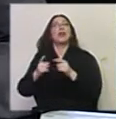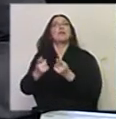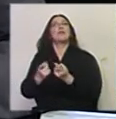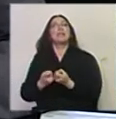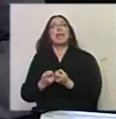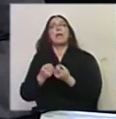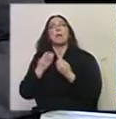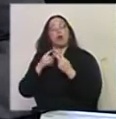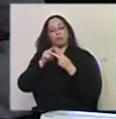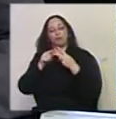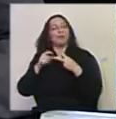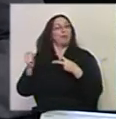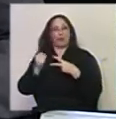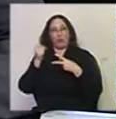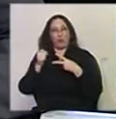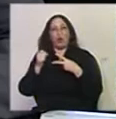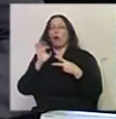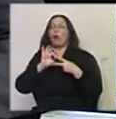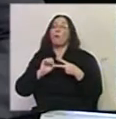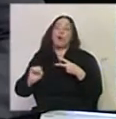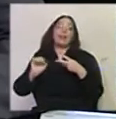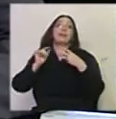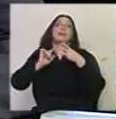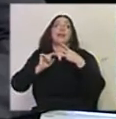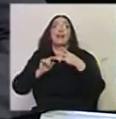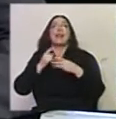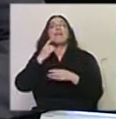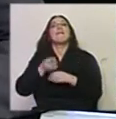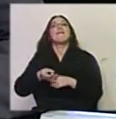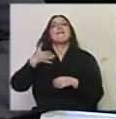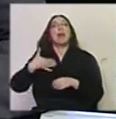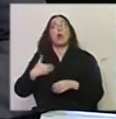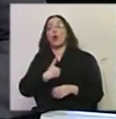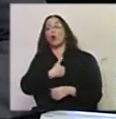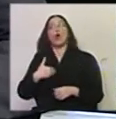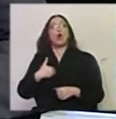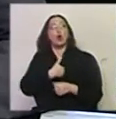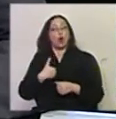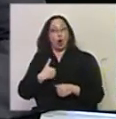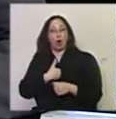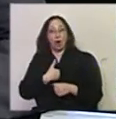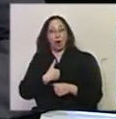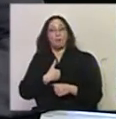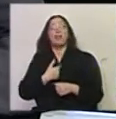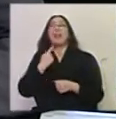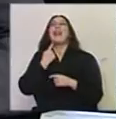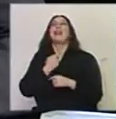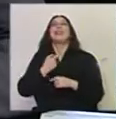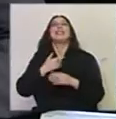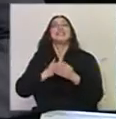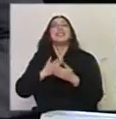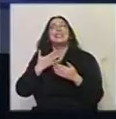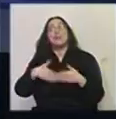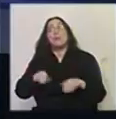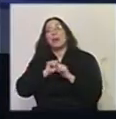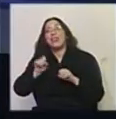lo menos de dos cosas fundamentales, o de tres. La primera cosa es el valor, el rol que afortunadamente cada vez más se entiende, cumple